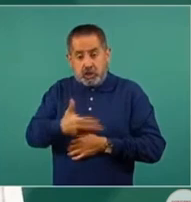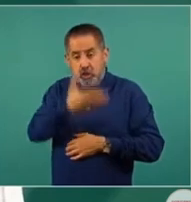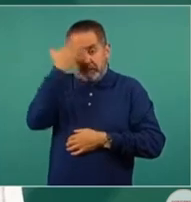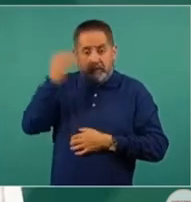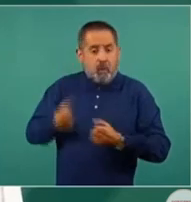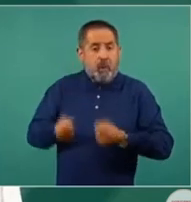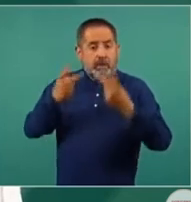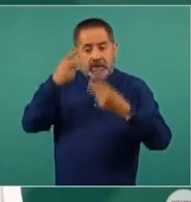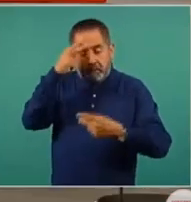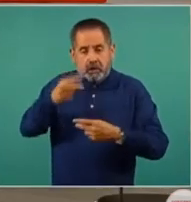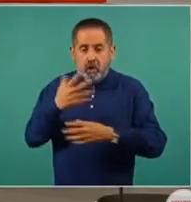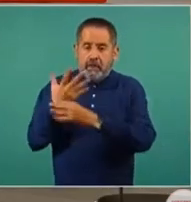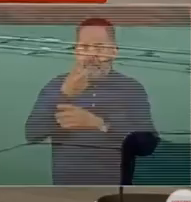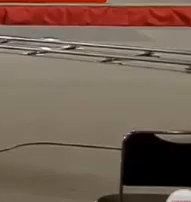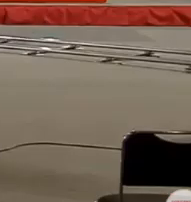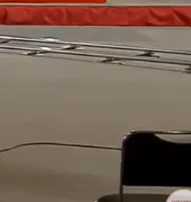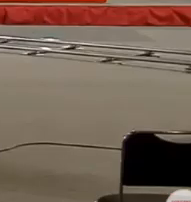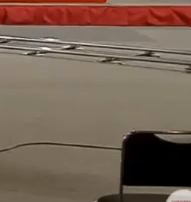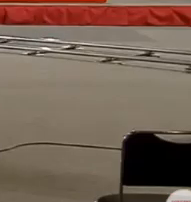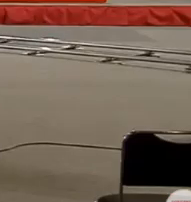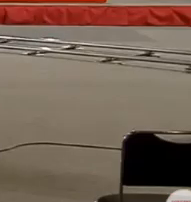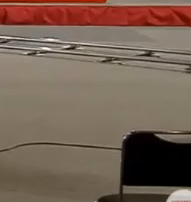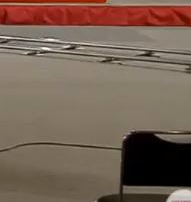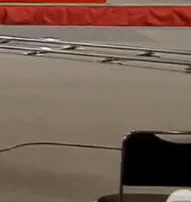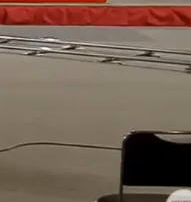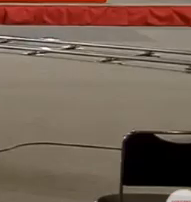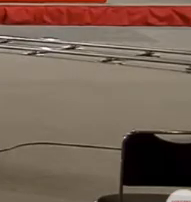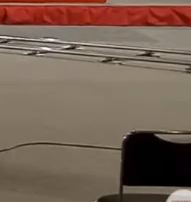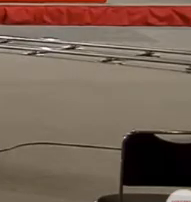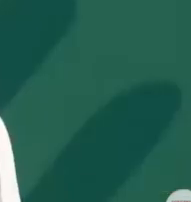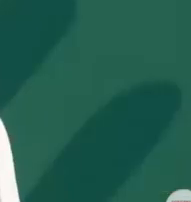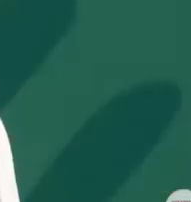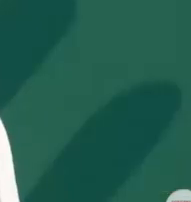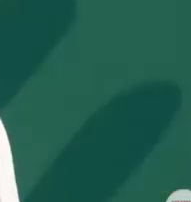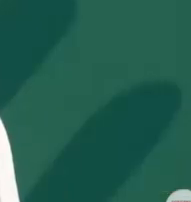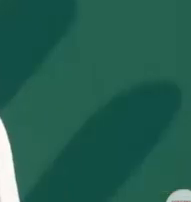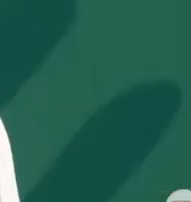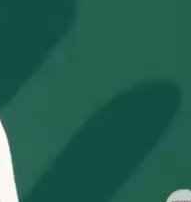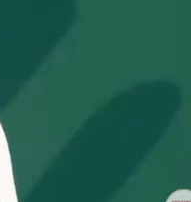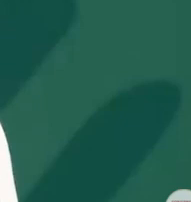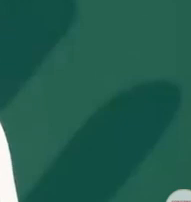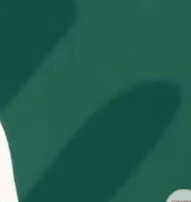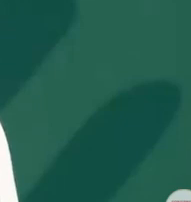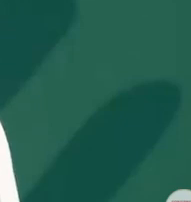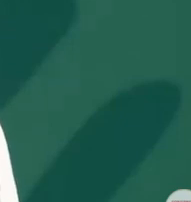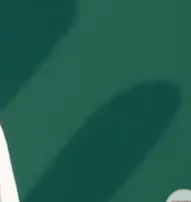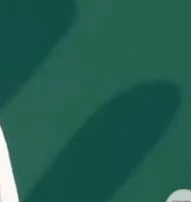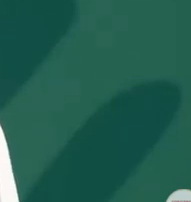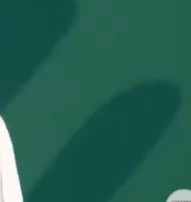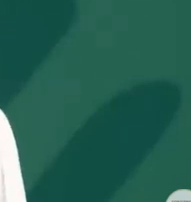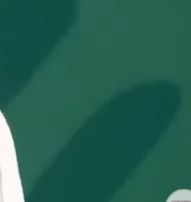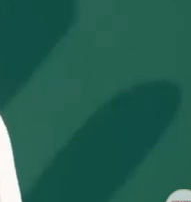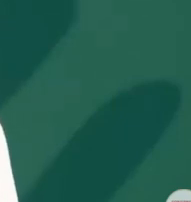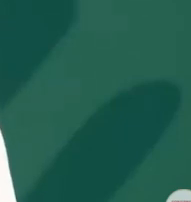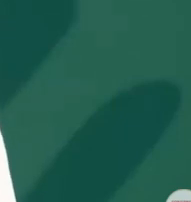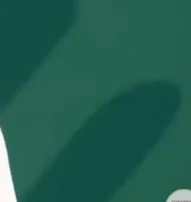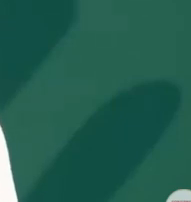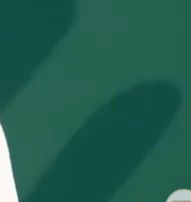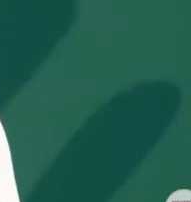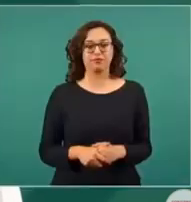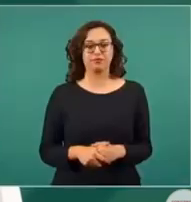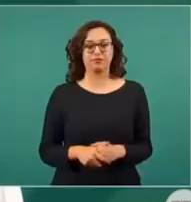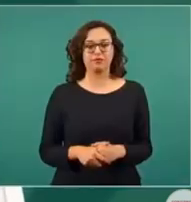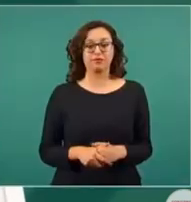México, dijo hoy H.L. Gatell, para servirles en conferencia de prensa ante las preguntas. Es